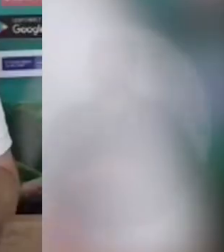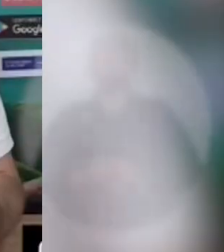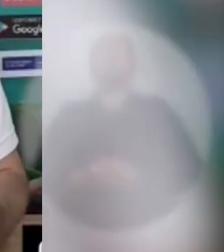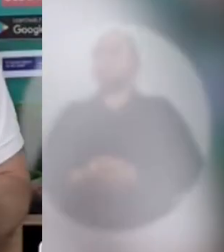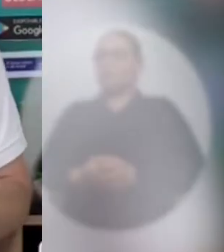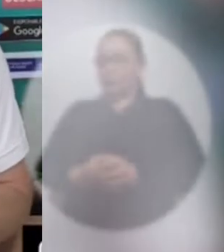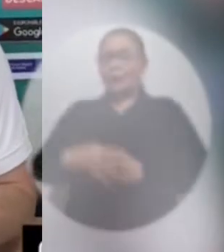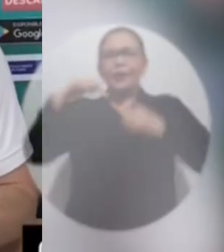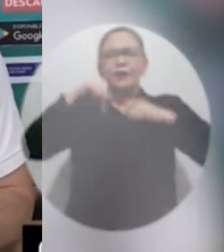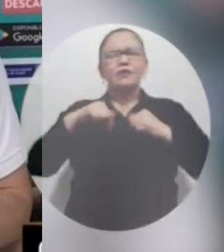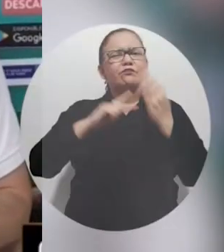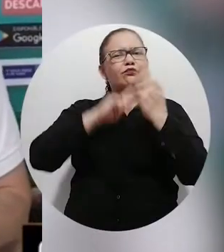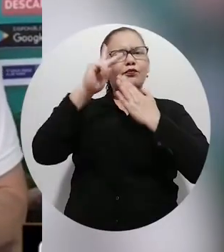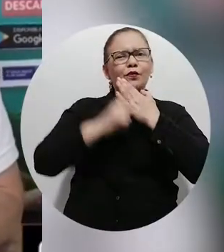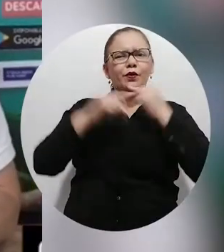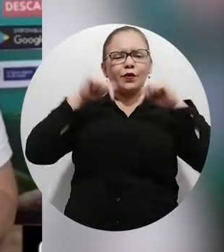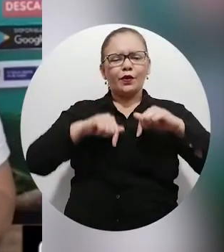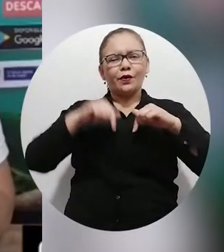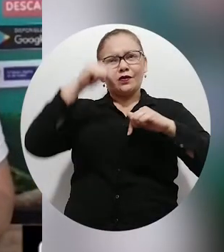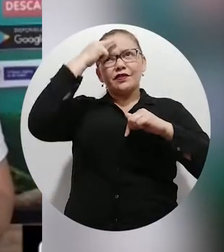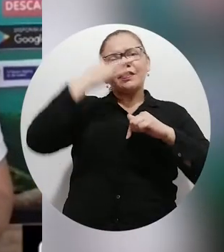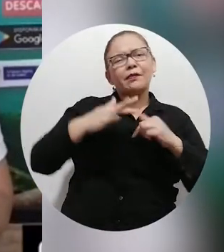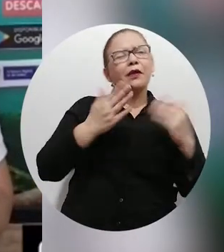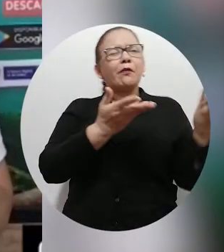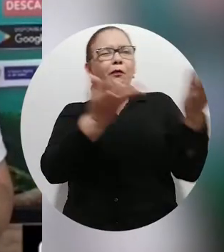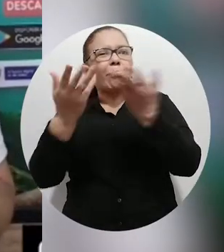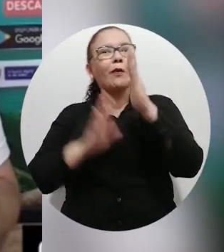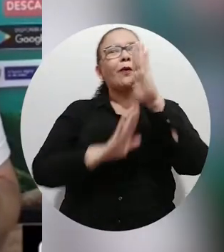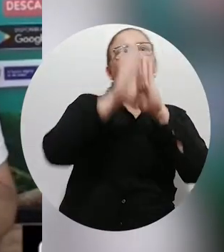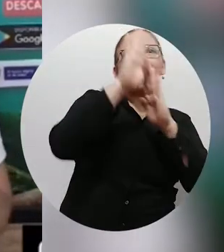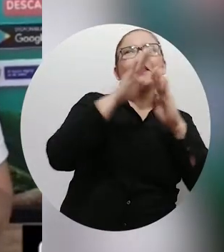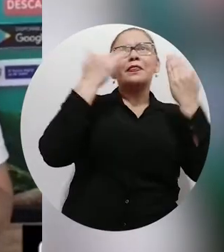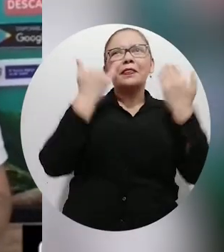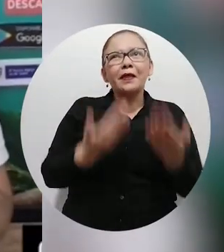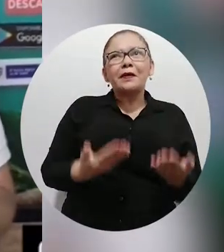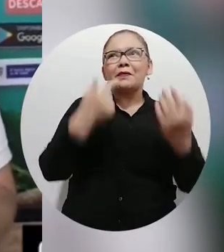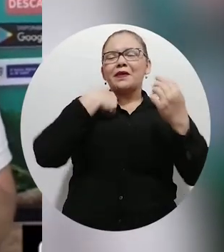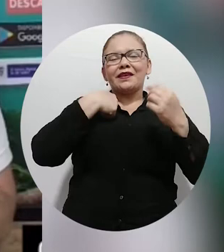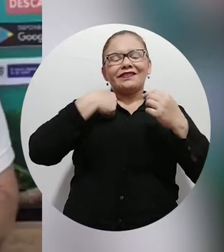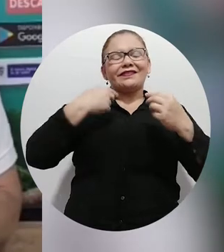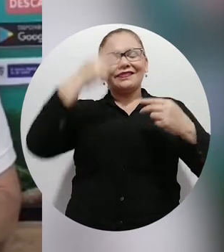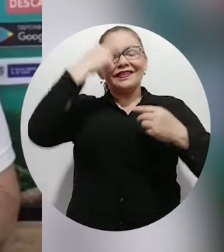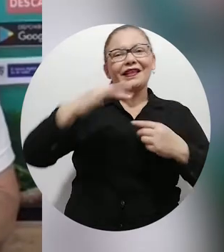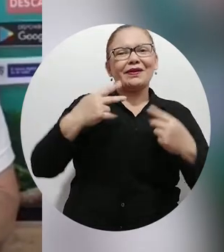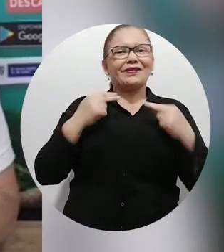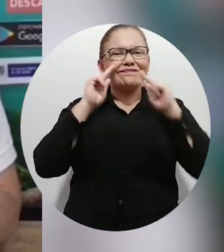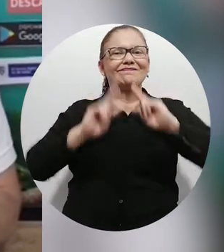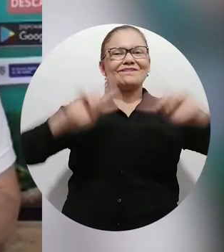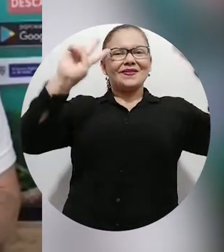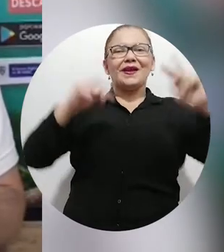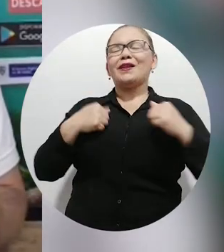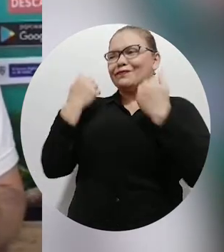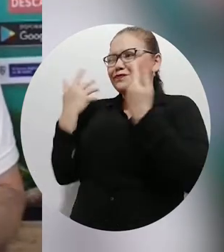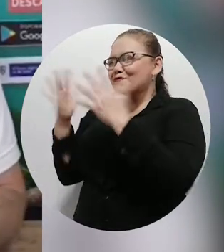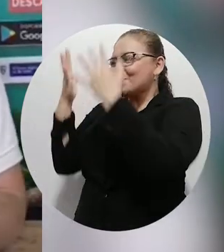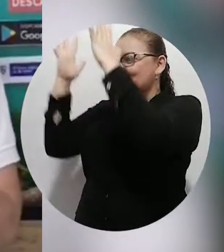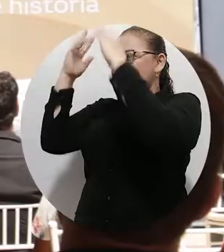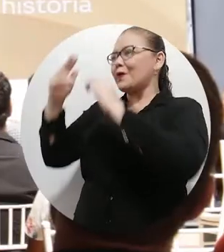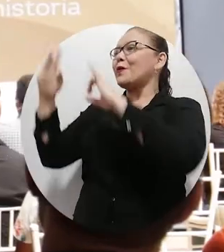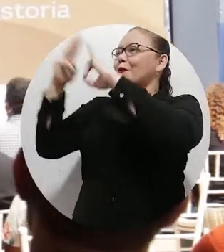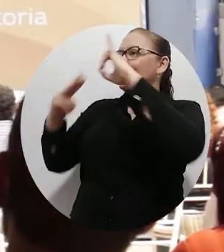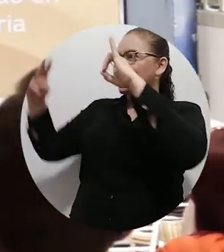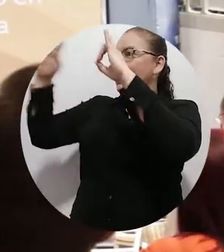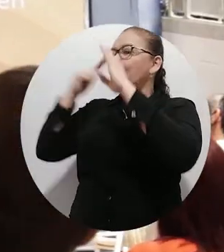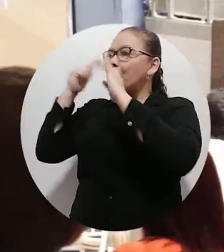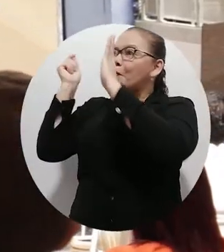En nombre de Santa Marta Vital y del programa Santa Marta ¿Cómo vamos? queremos extender nuestra más sincera felicitación a la Universidad del Magdalena por lograr la